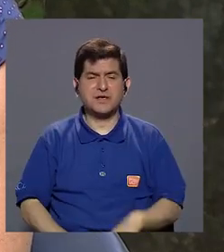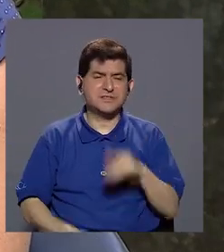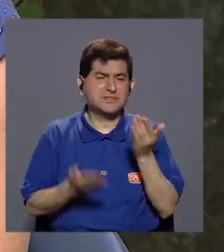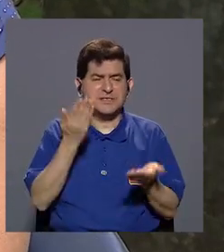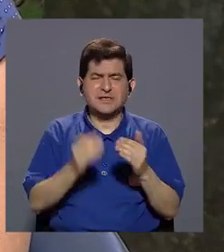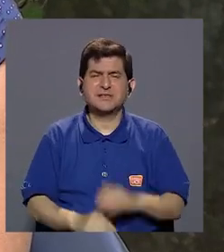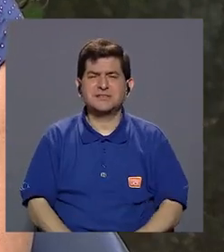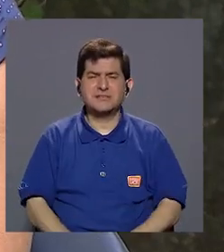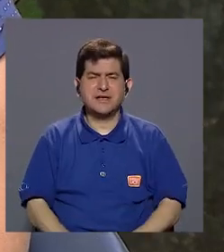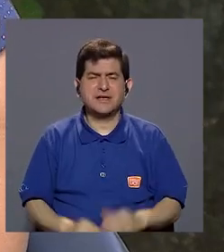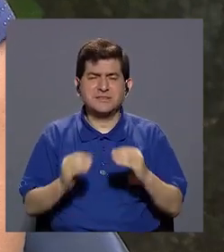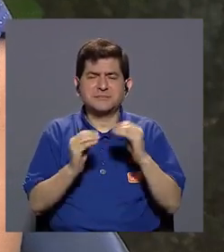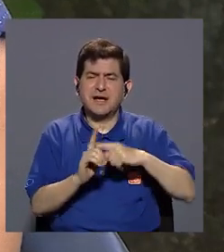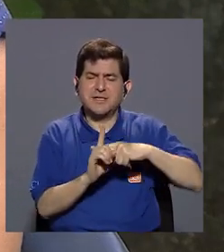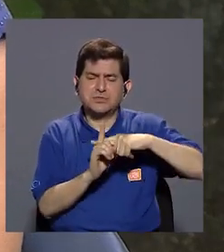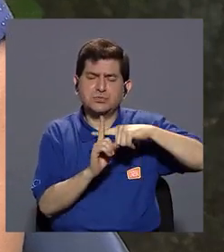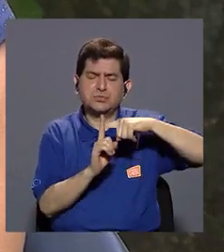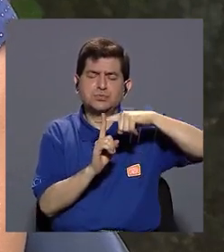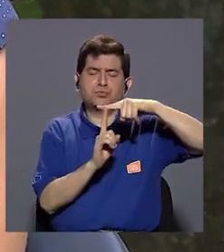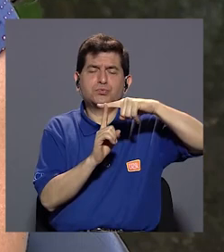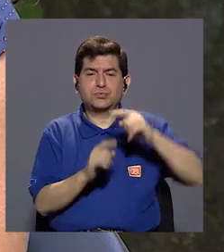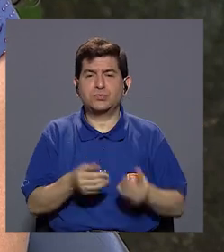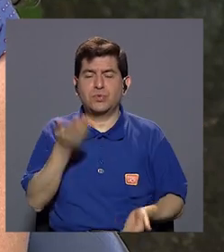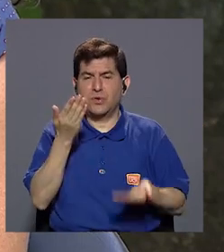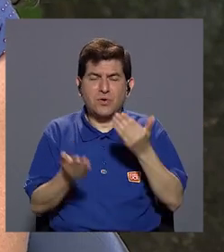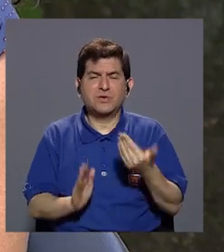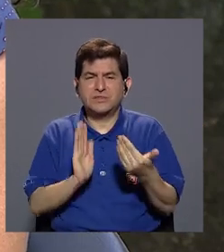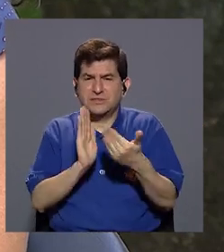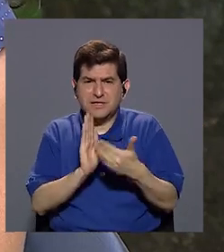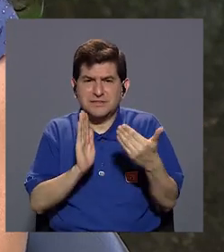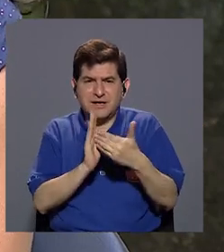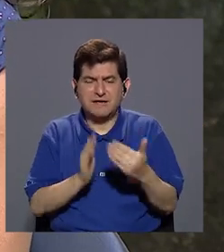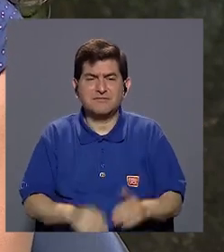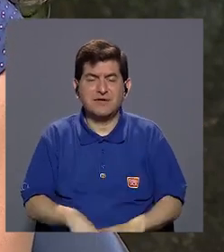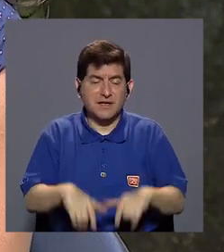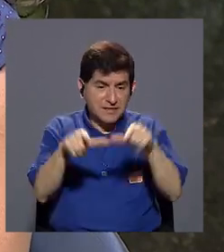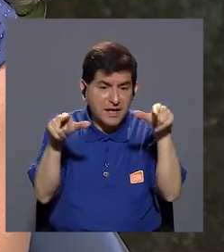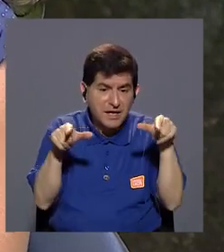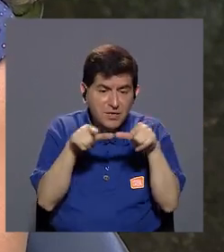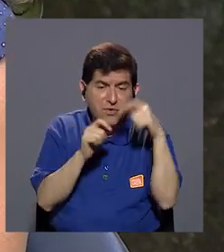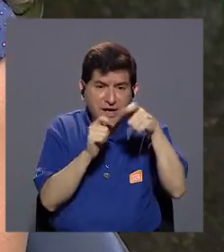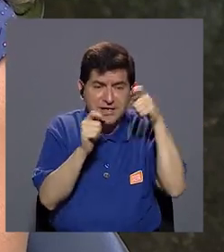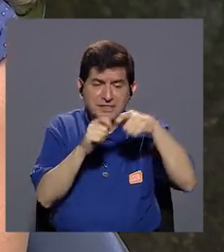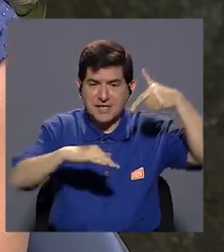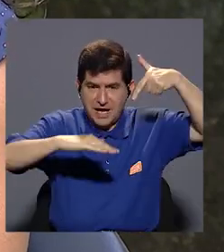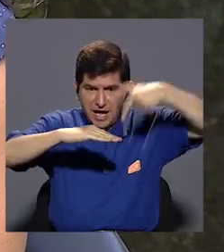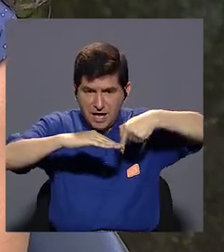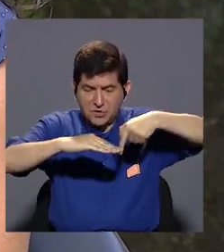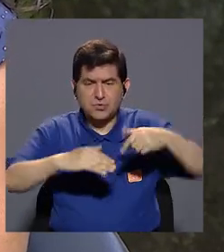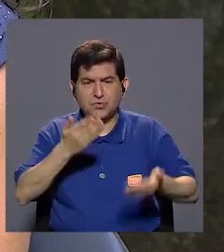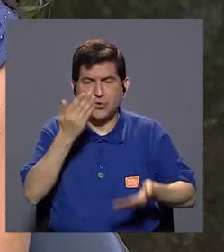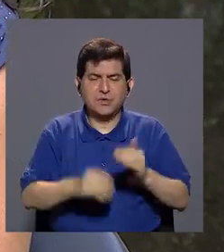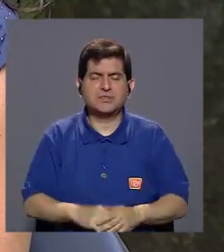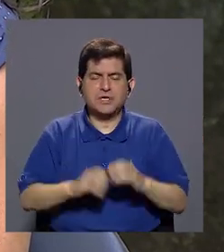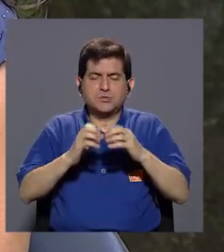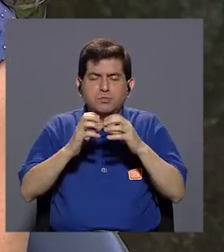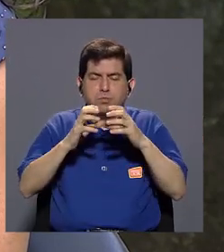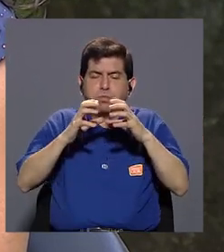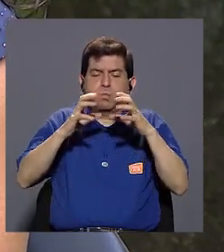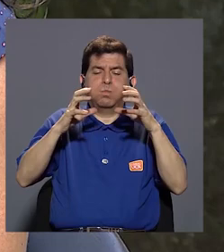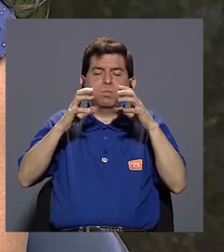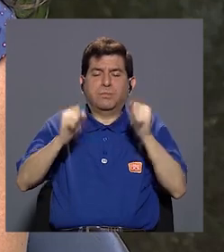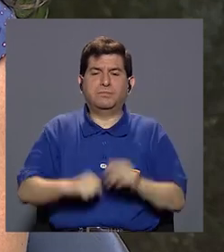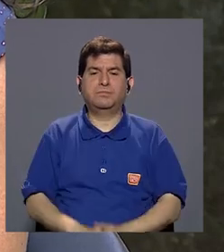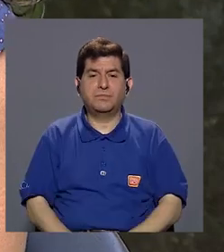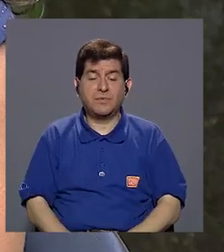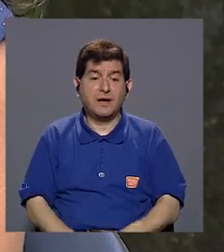irritación, aumento de la temperatura, en la zona, incluso un poquito de inflamación,